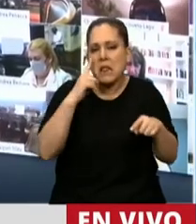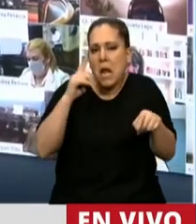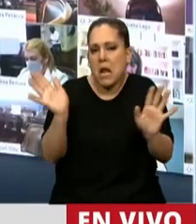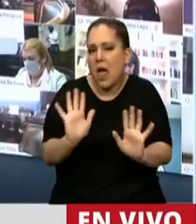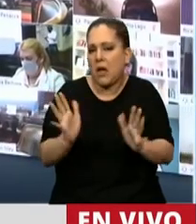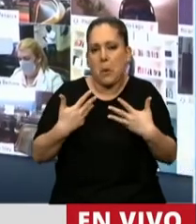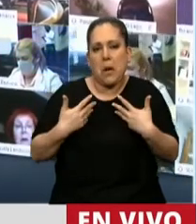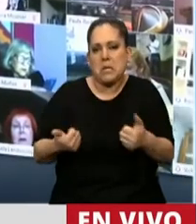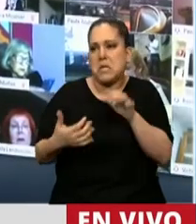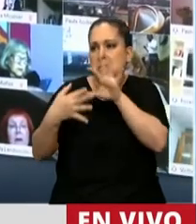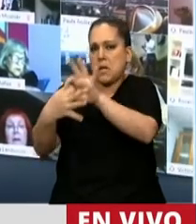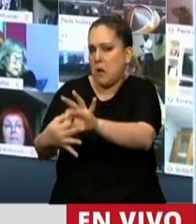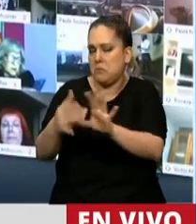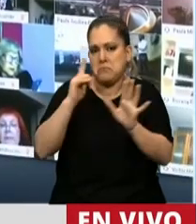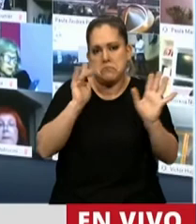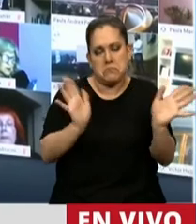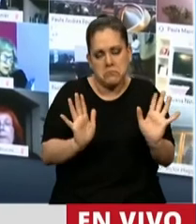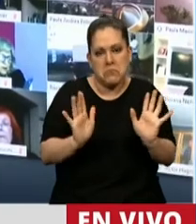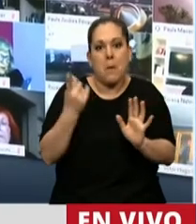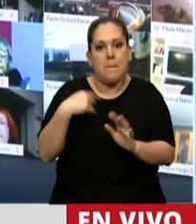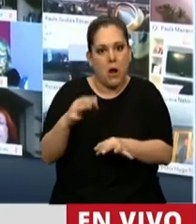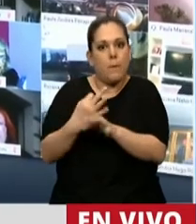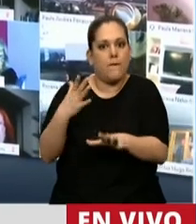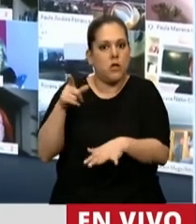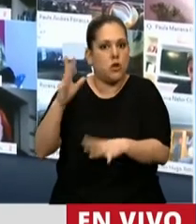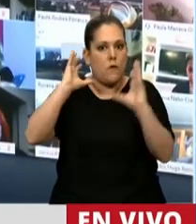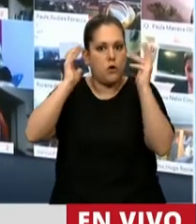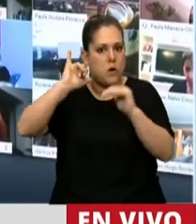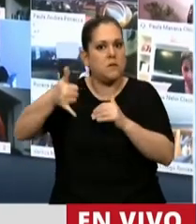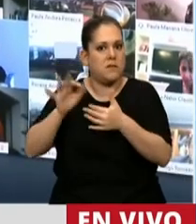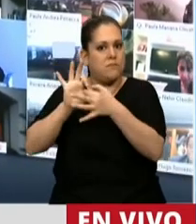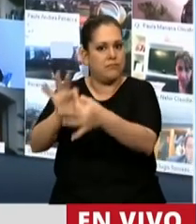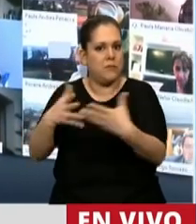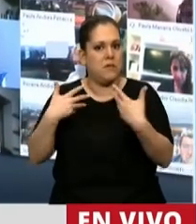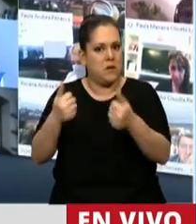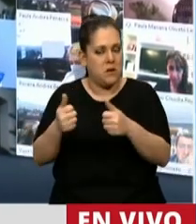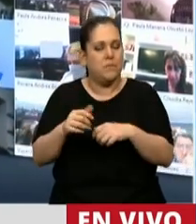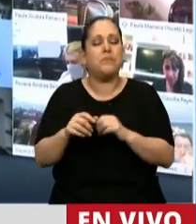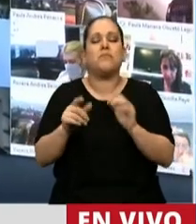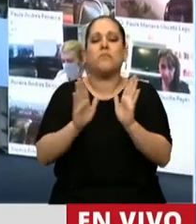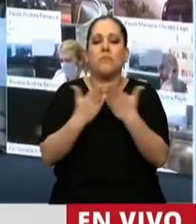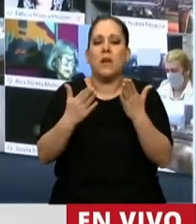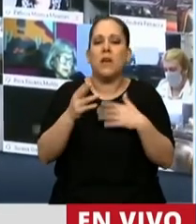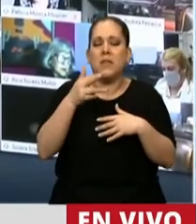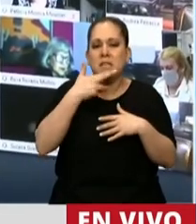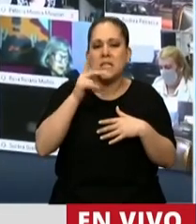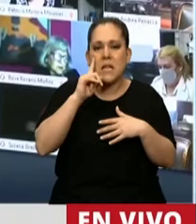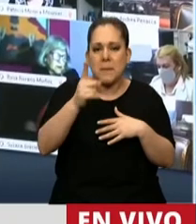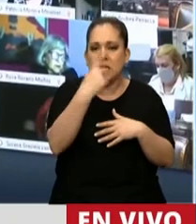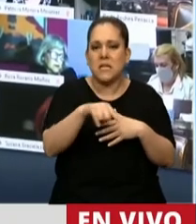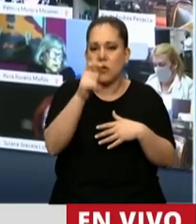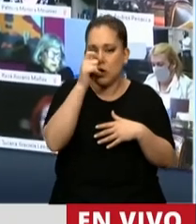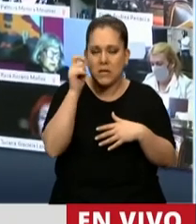con la salud. En la actualidad, esta profesión se rige por el capítulo 13 de la ley 17.132 que